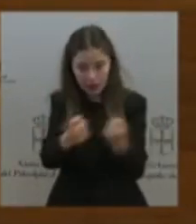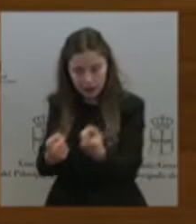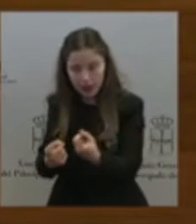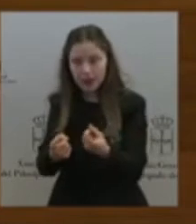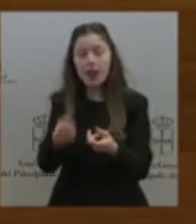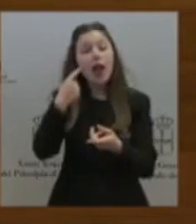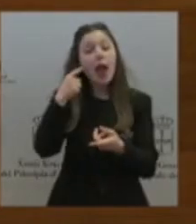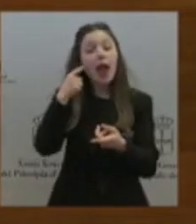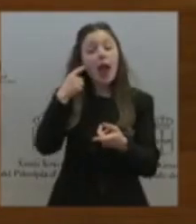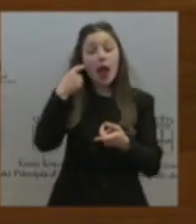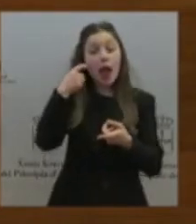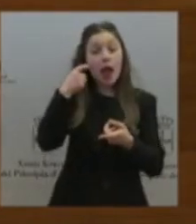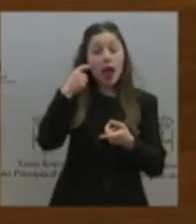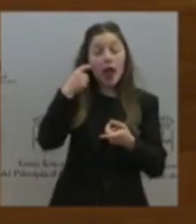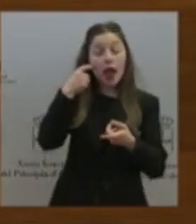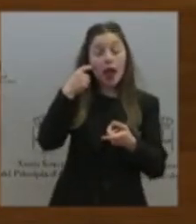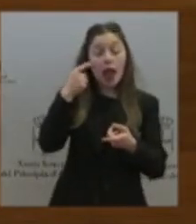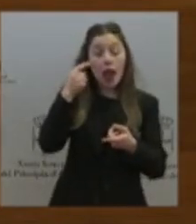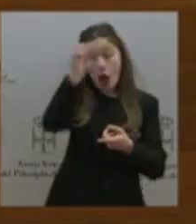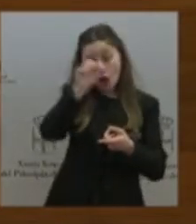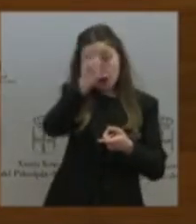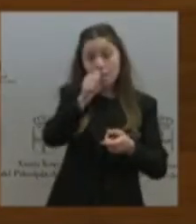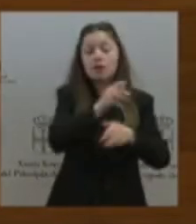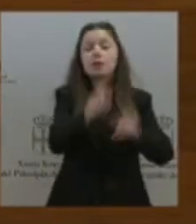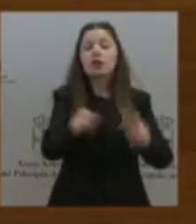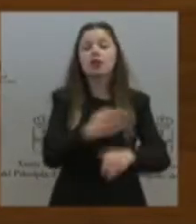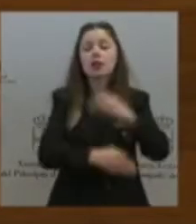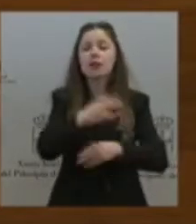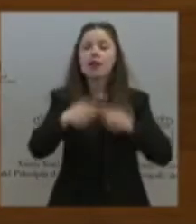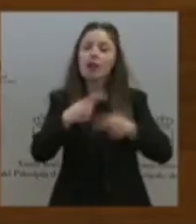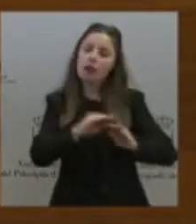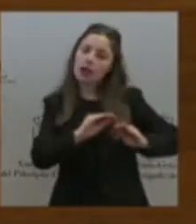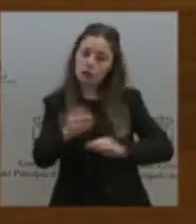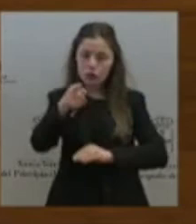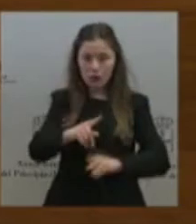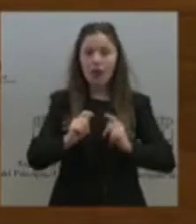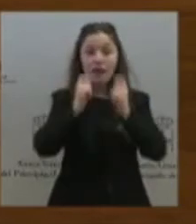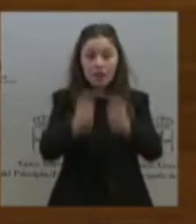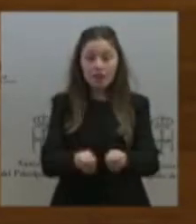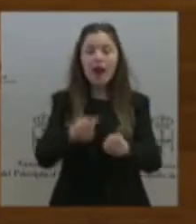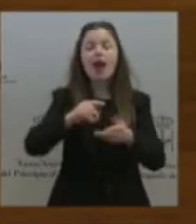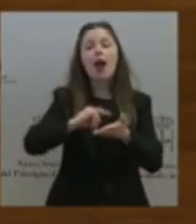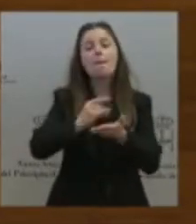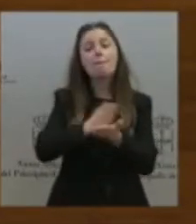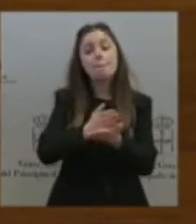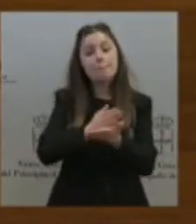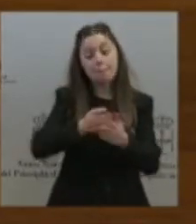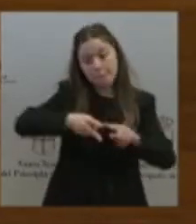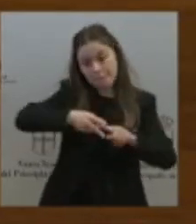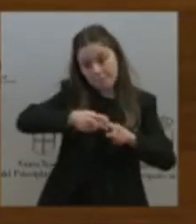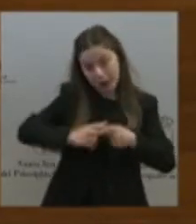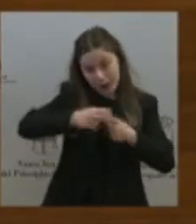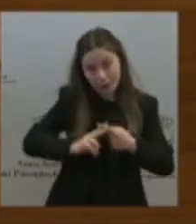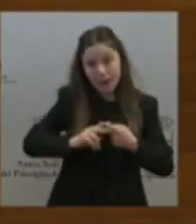y las dos familias. Por lo tanto, debe dotarse de más medios técnicos y humanos a los órganos de valoración para que el